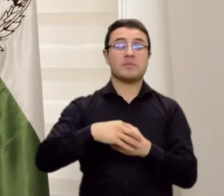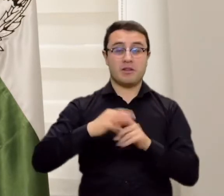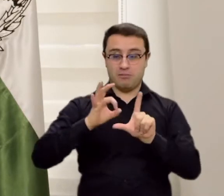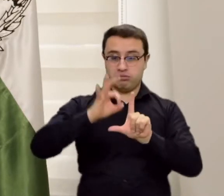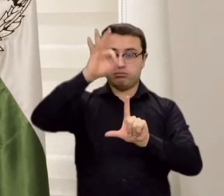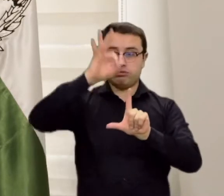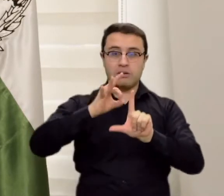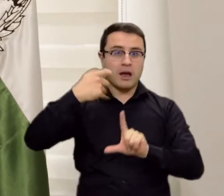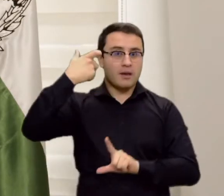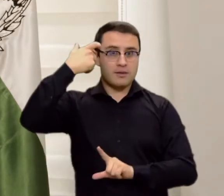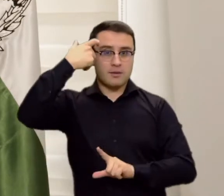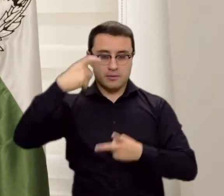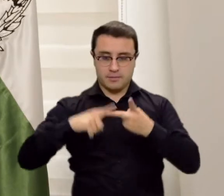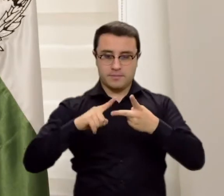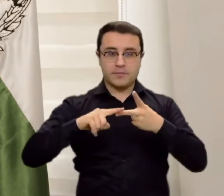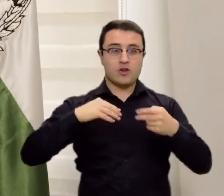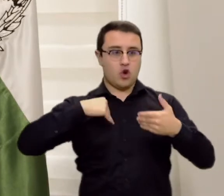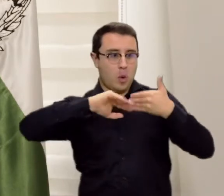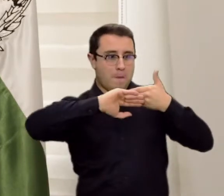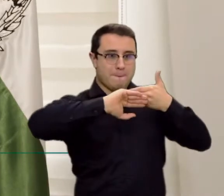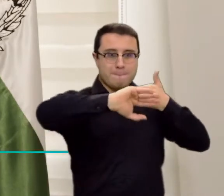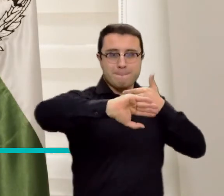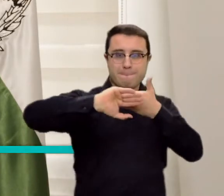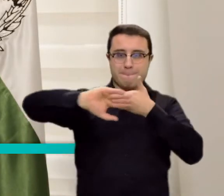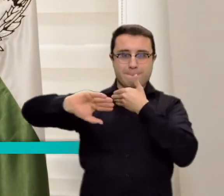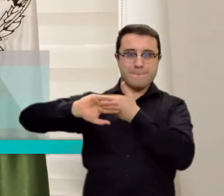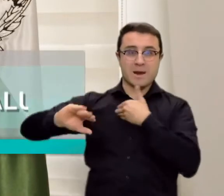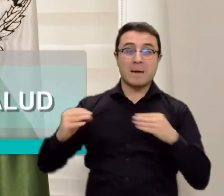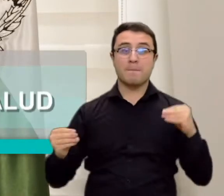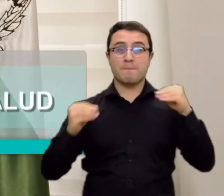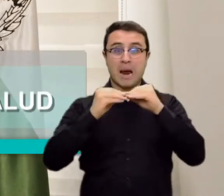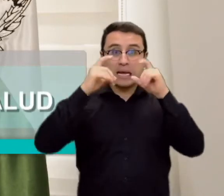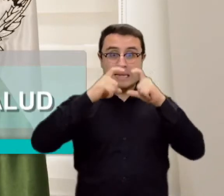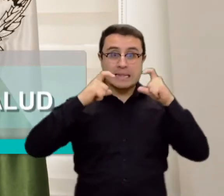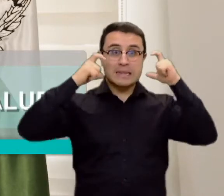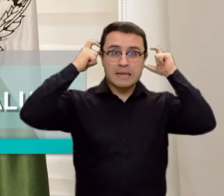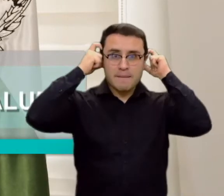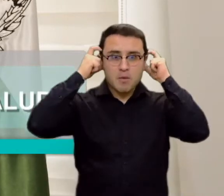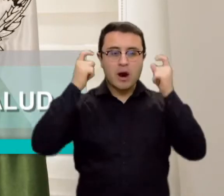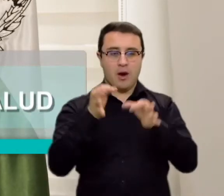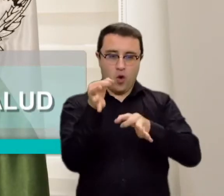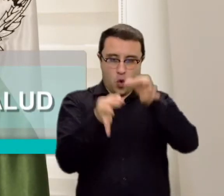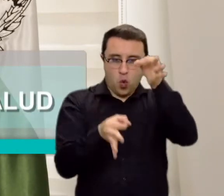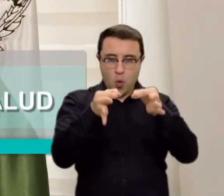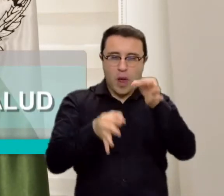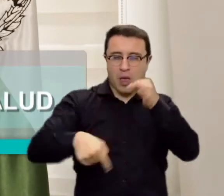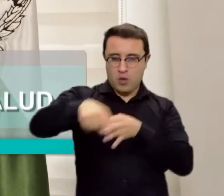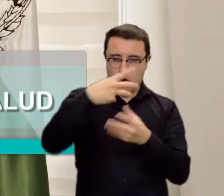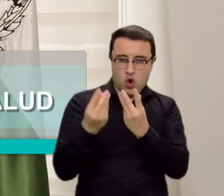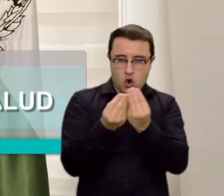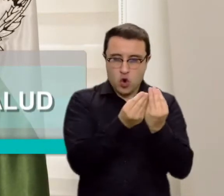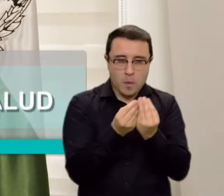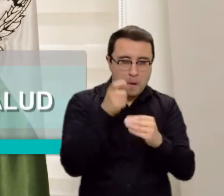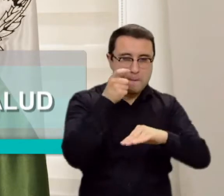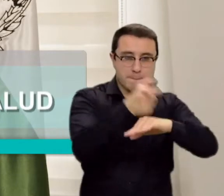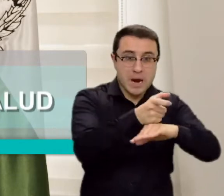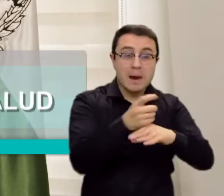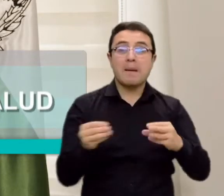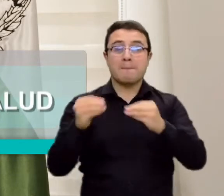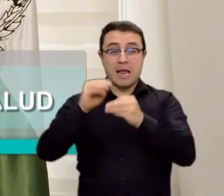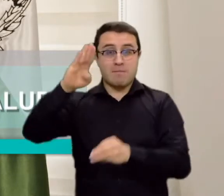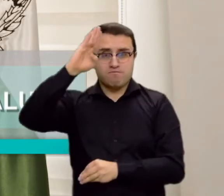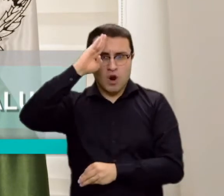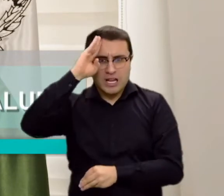La toma de la temperatura, el aislamiento, igualmente se van a utilizar los tapabocas, tanto para los jurados, para los